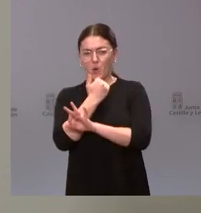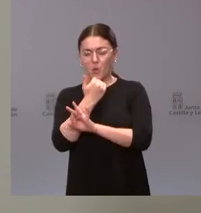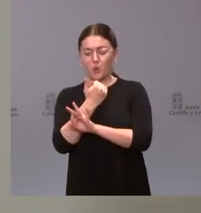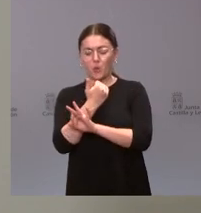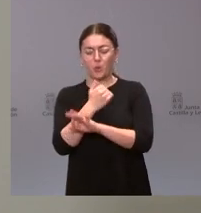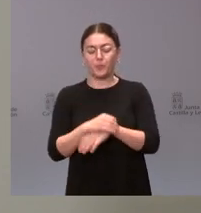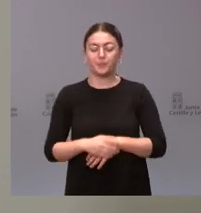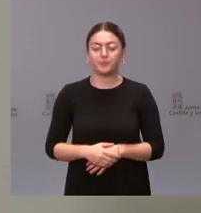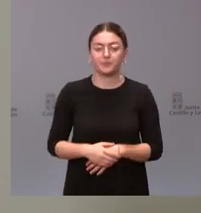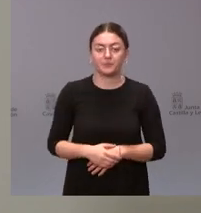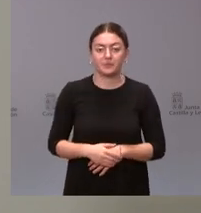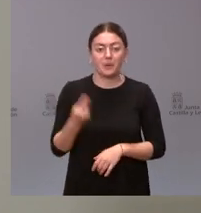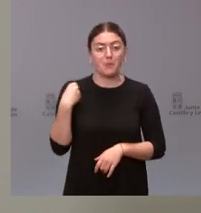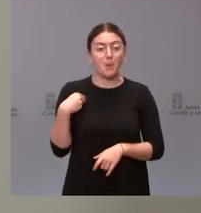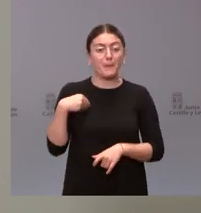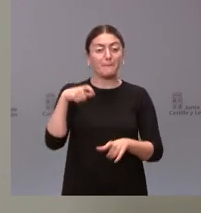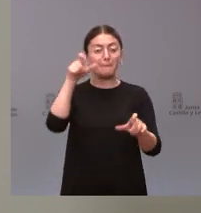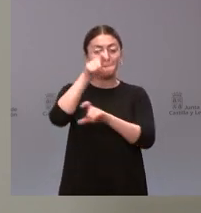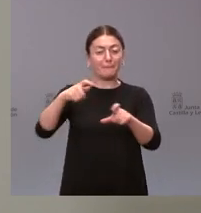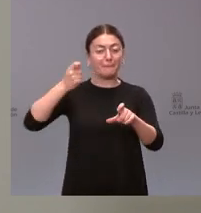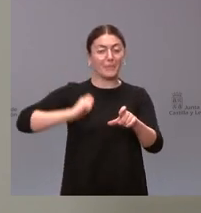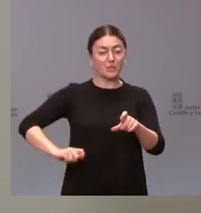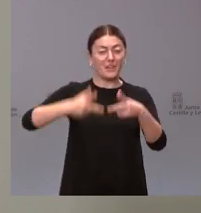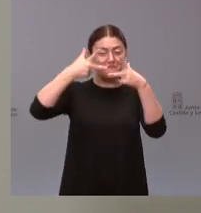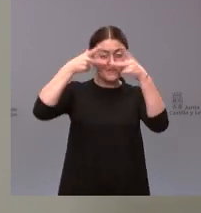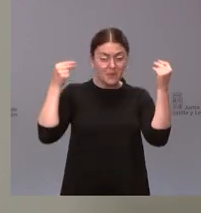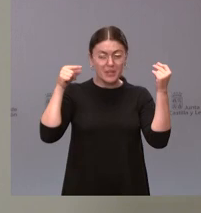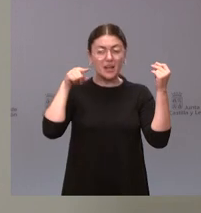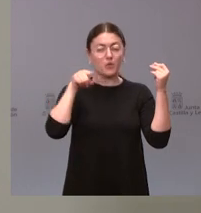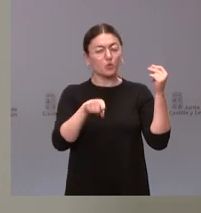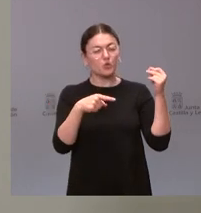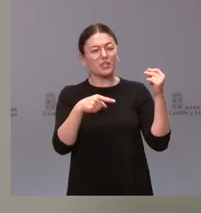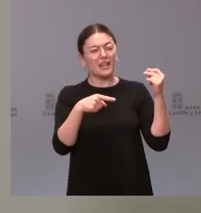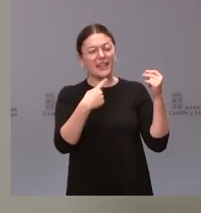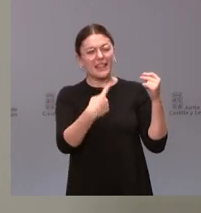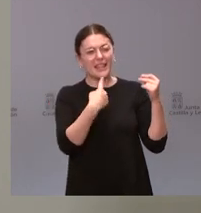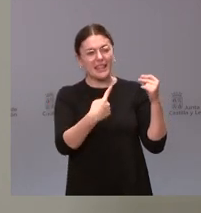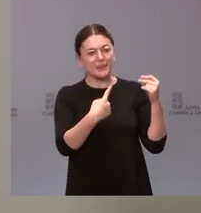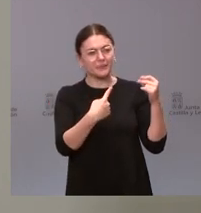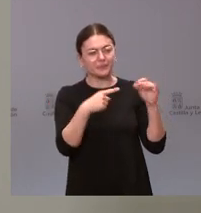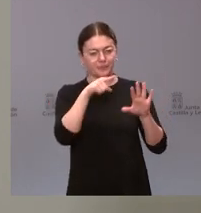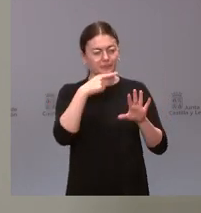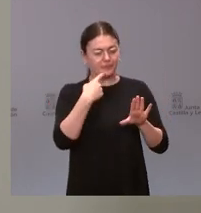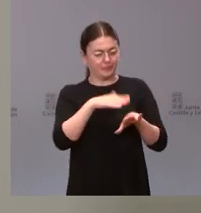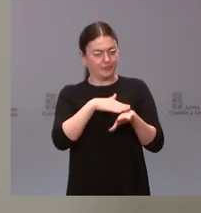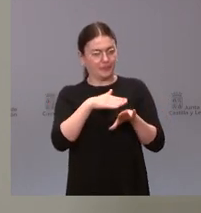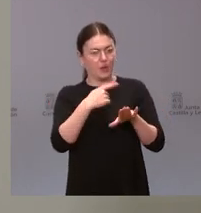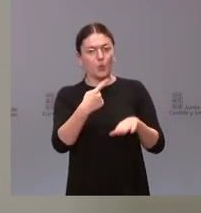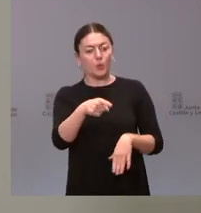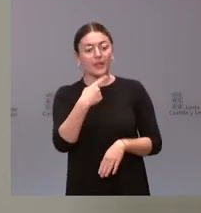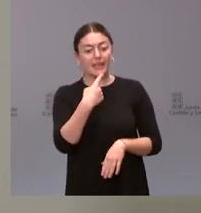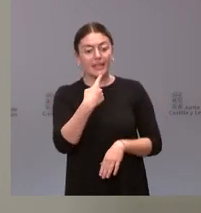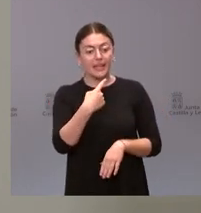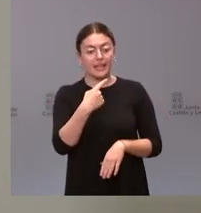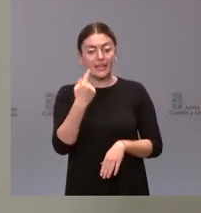el personal de enfermería usted planteara en su pregunta sin prejuzgar lo que haga ninguna Comunidad Autónoma que es la que va a